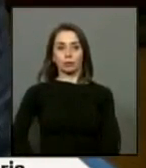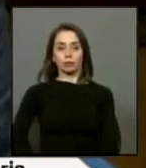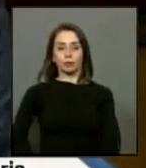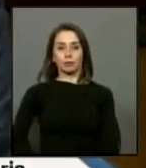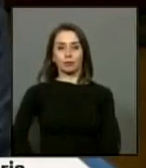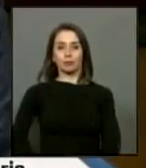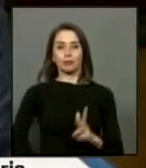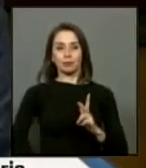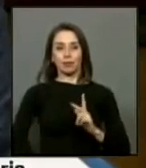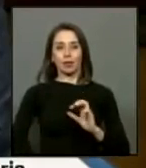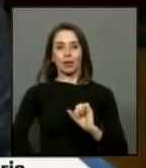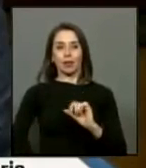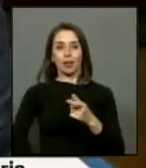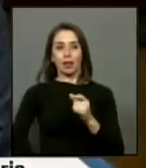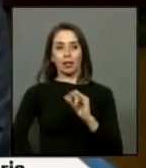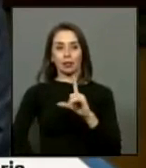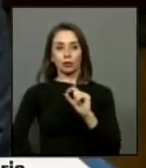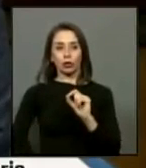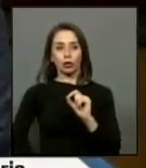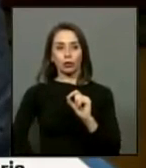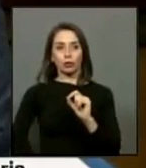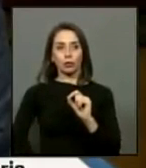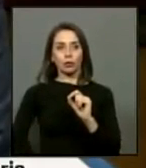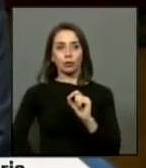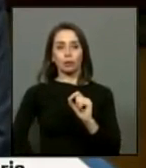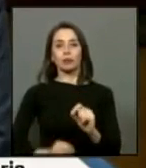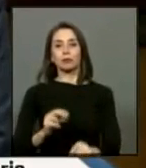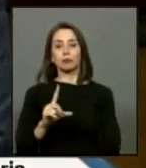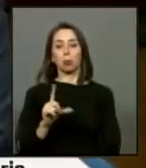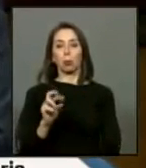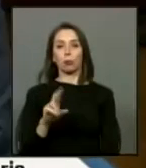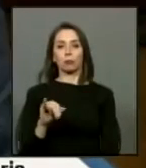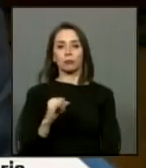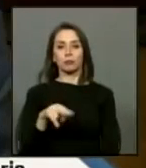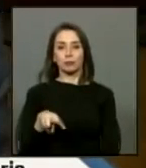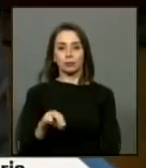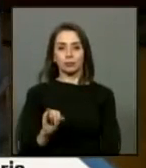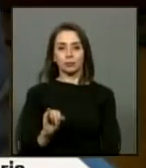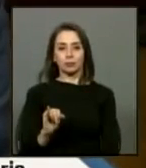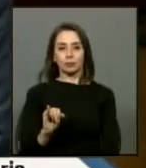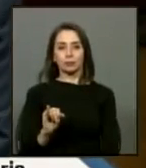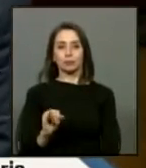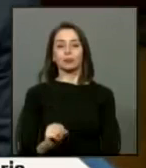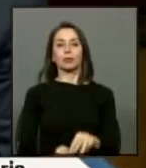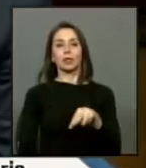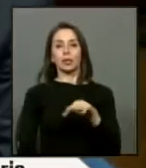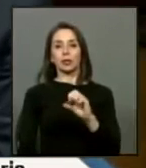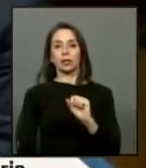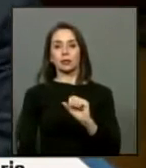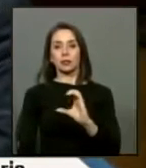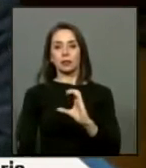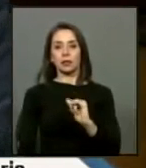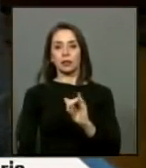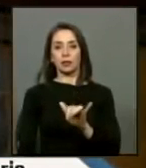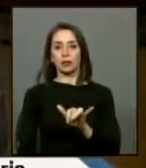Sergio Aguiló señor Pablo Lorenzile señor Javier Macaya